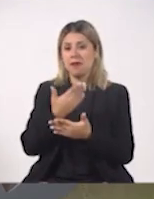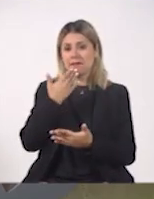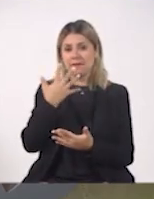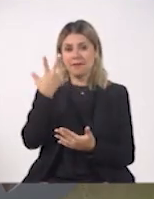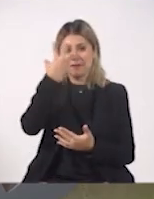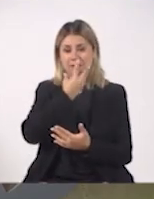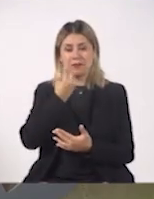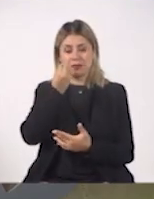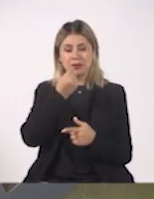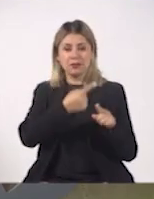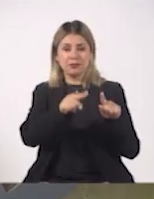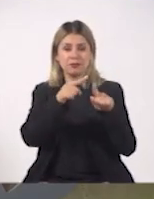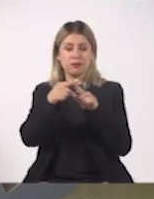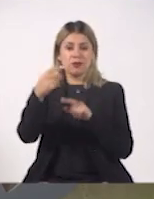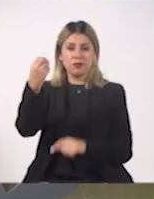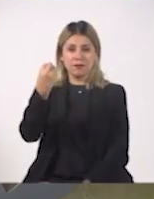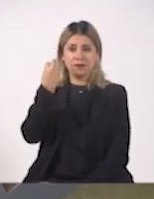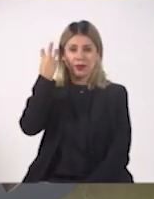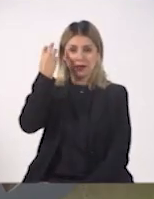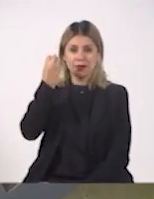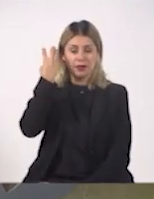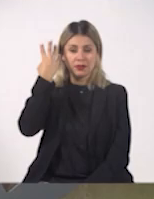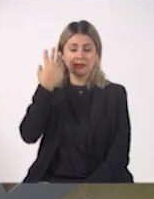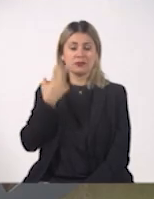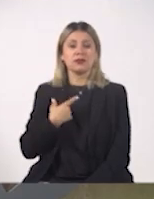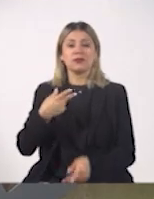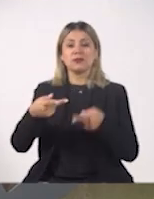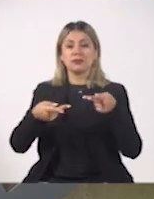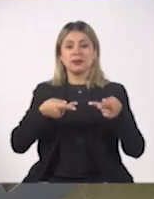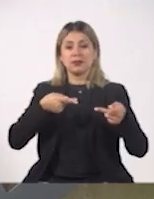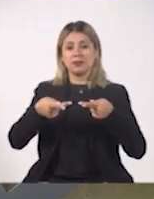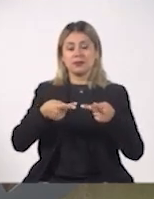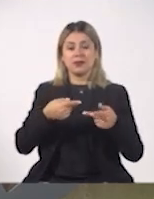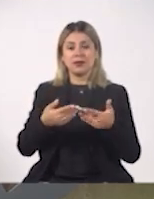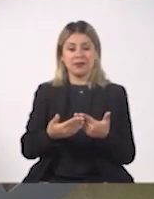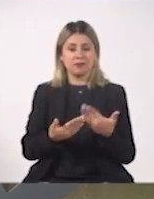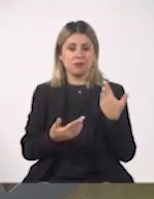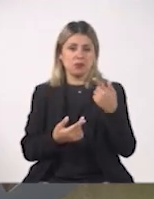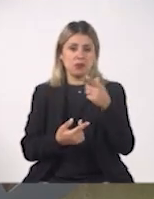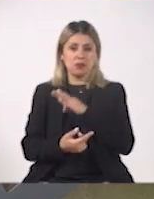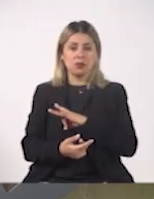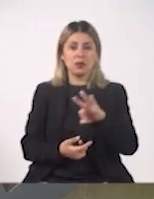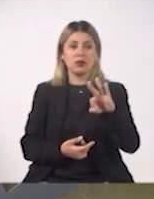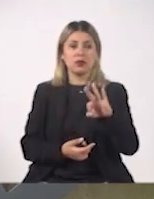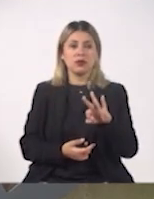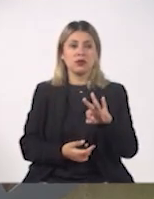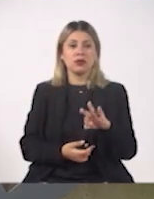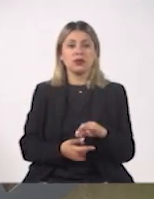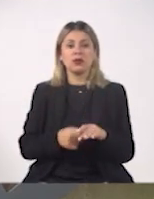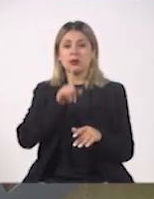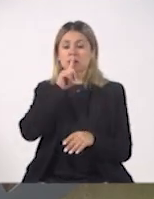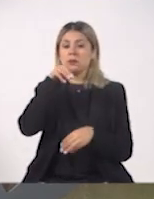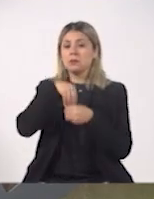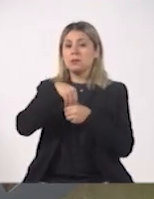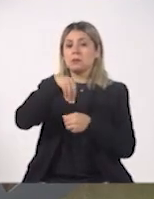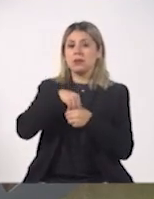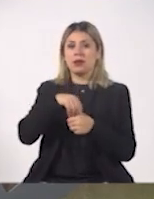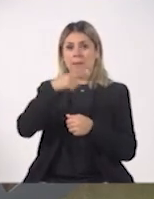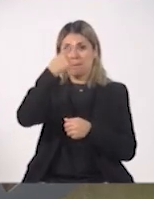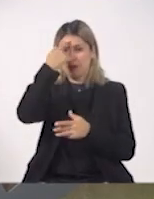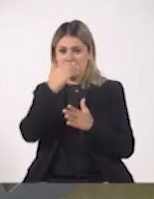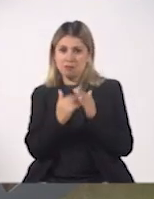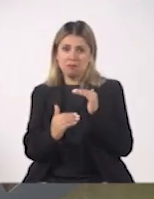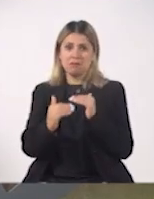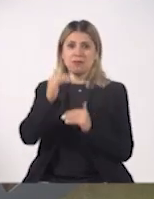algunas conferencias, donde recientemente creamos una que también está a sus órdenes, que se llama Los Secretos del Éxito Financiero. Cuesta